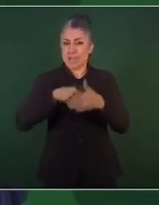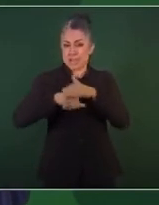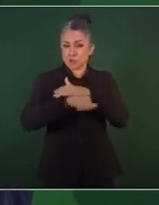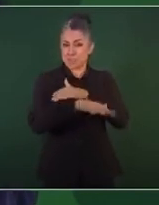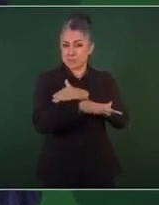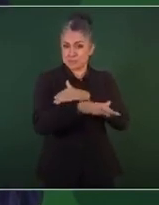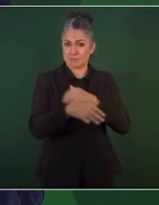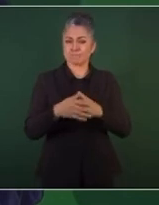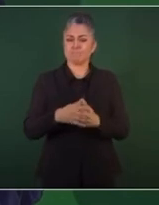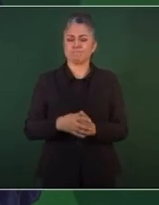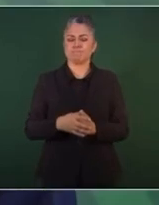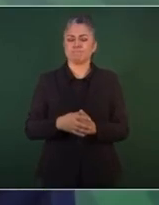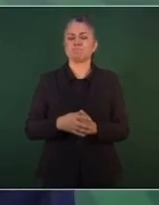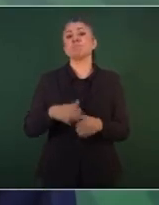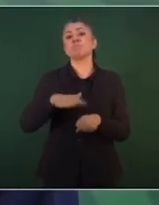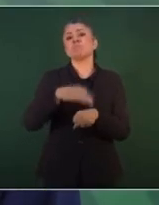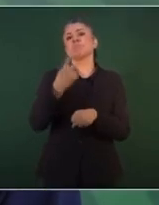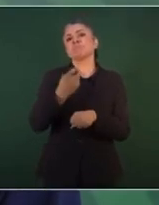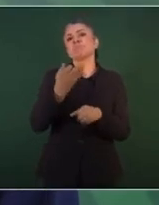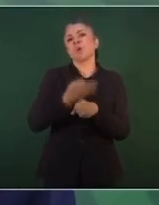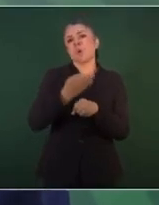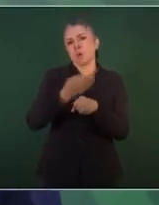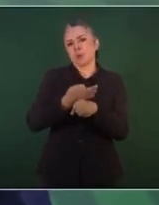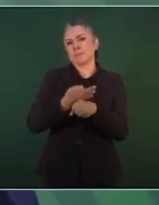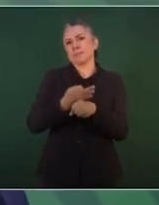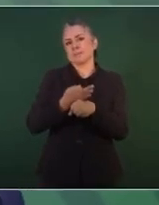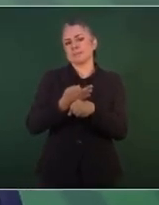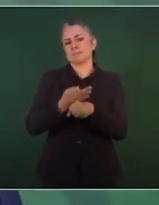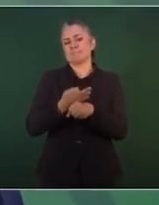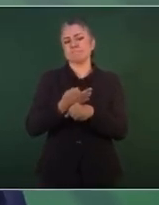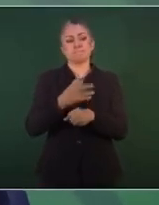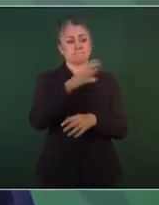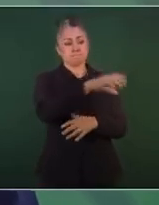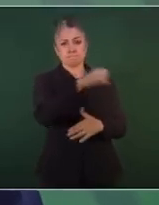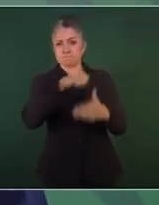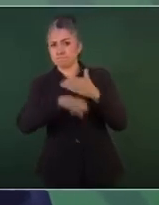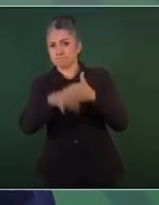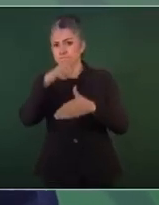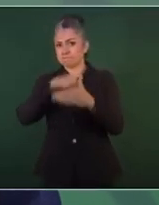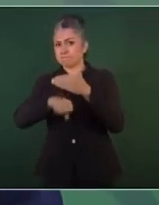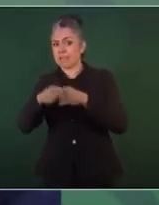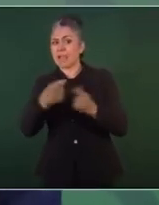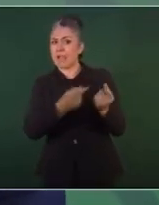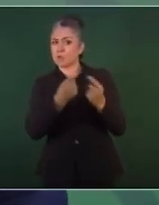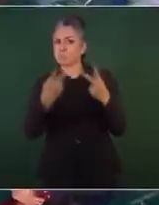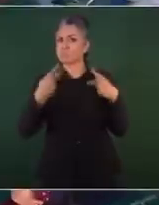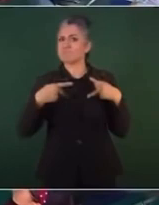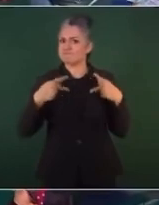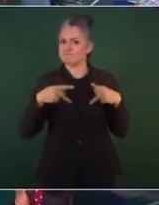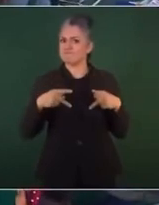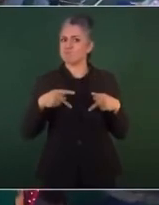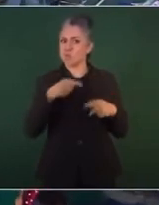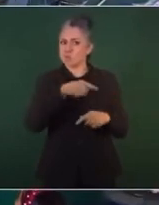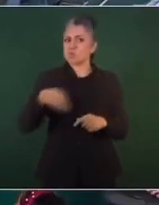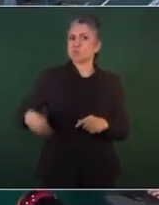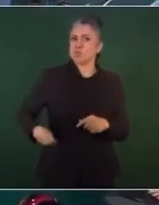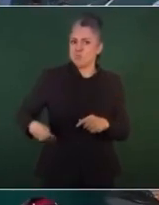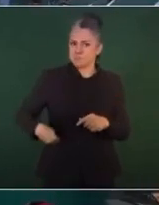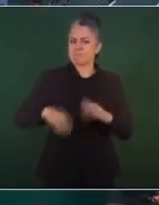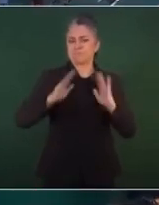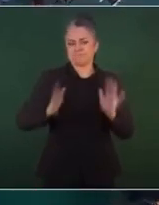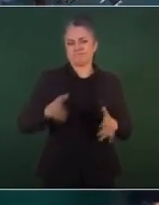y se está deteniendo a quienes participaron. Pero lo que nos faltan,